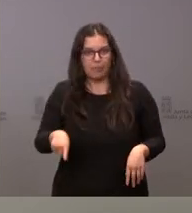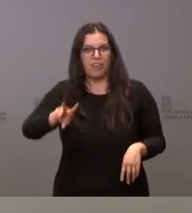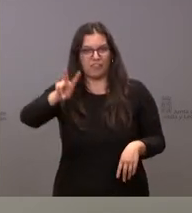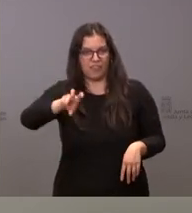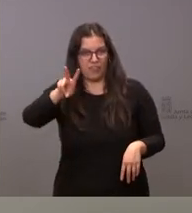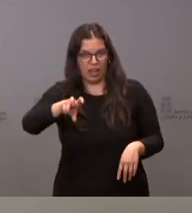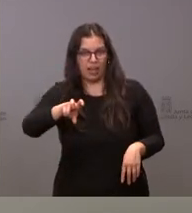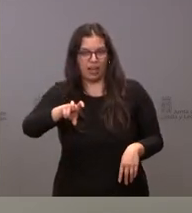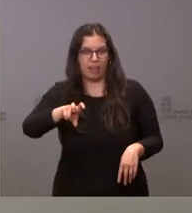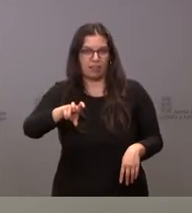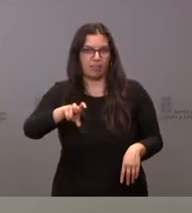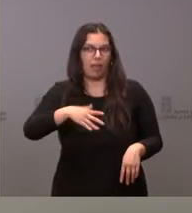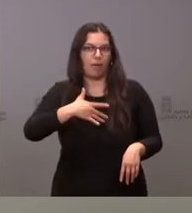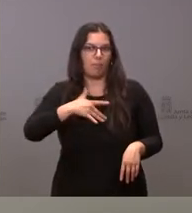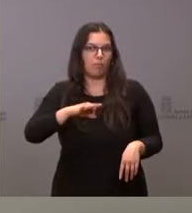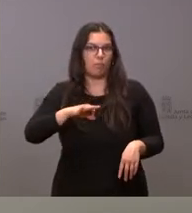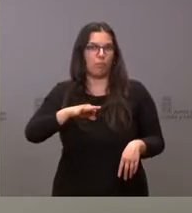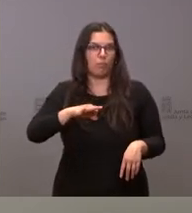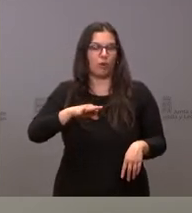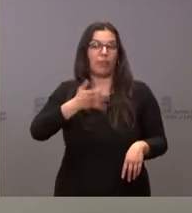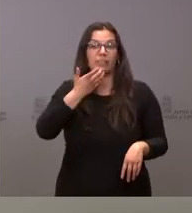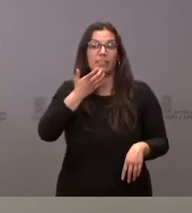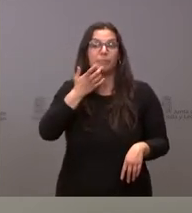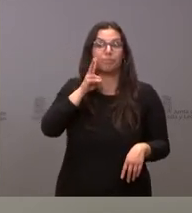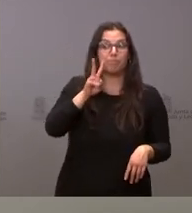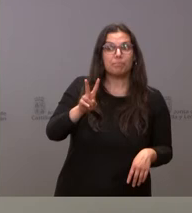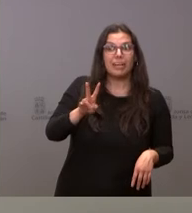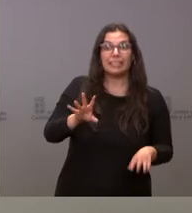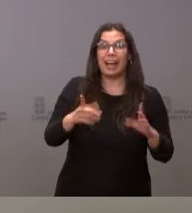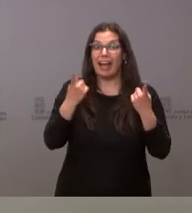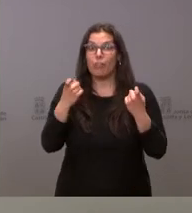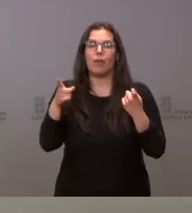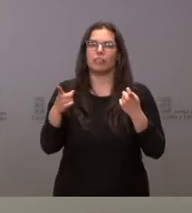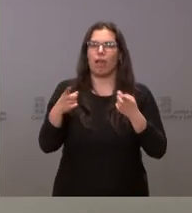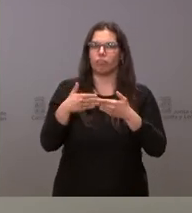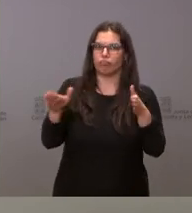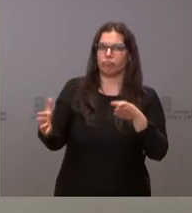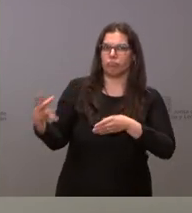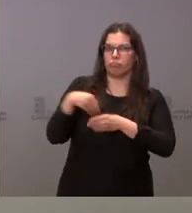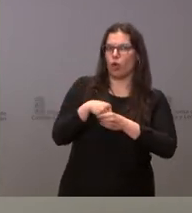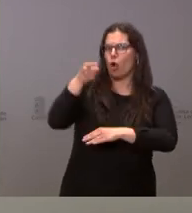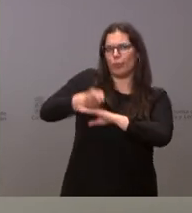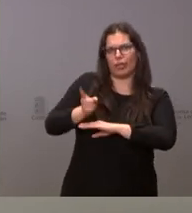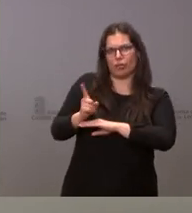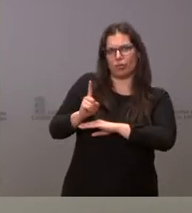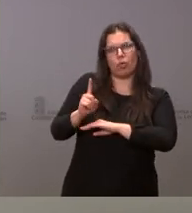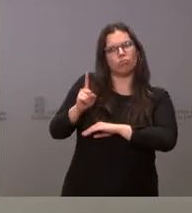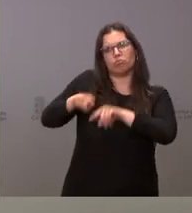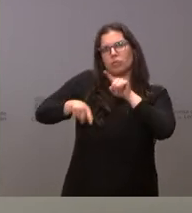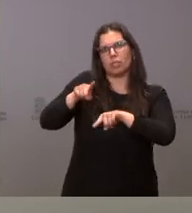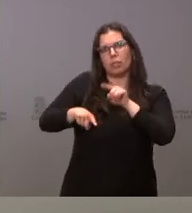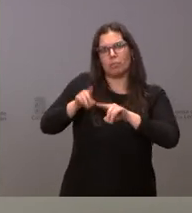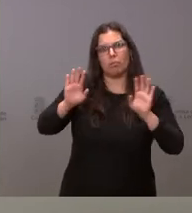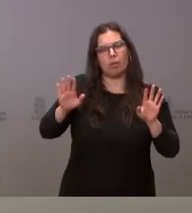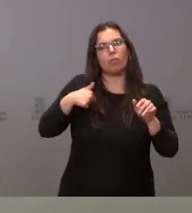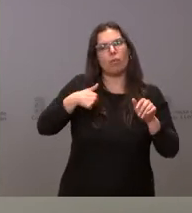ayuntamientos o diputaciones provinciales que así lo decidieran. No es algo obligatorio, es algo voluntario, pero